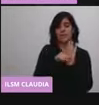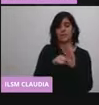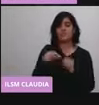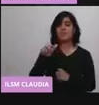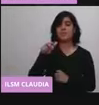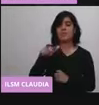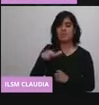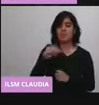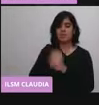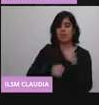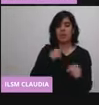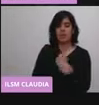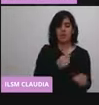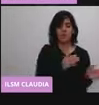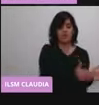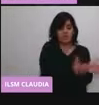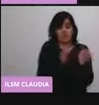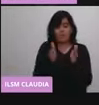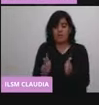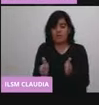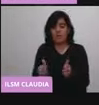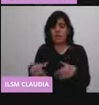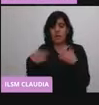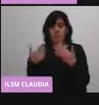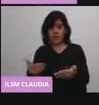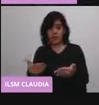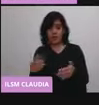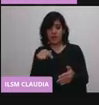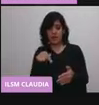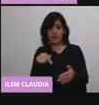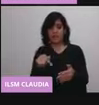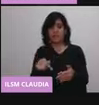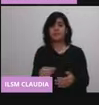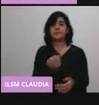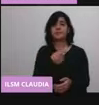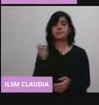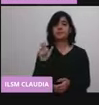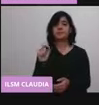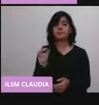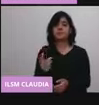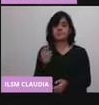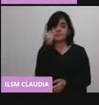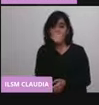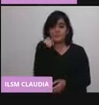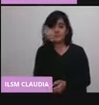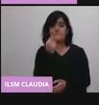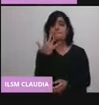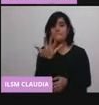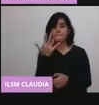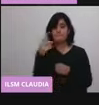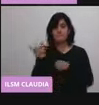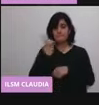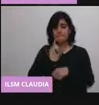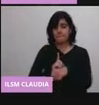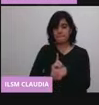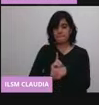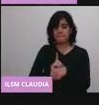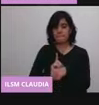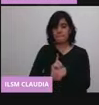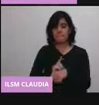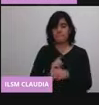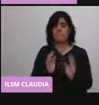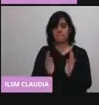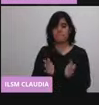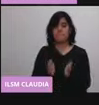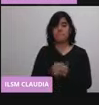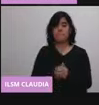bloque, nada más nos va a durar 120 horas, que son cinco días. Y cuando se hace un frasco, se abre